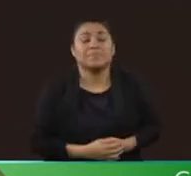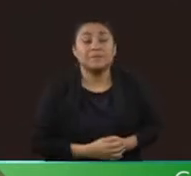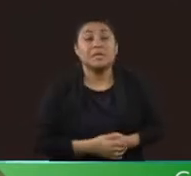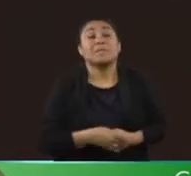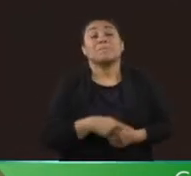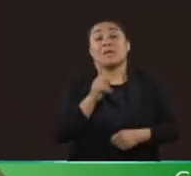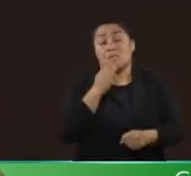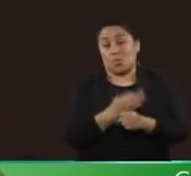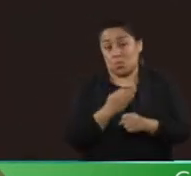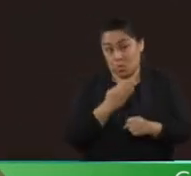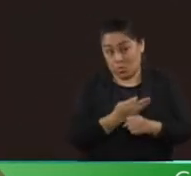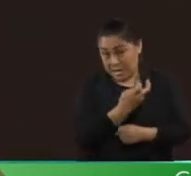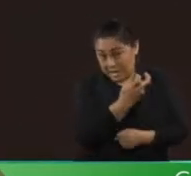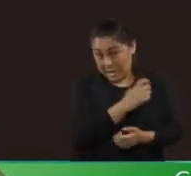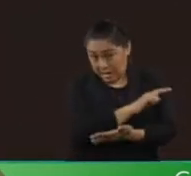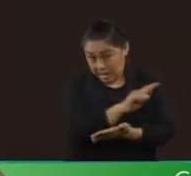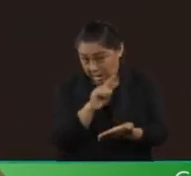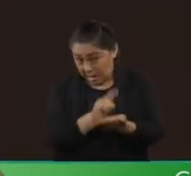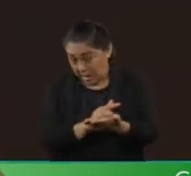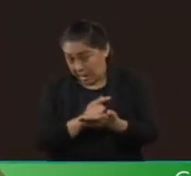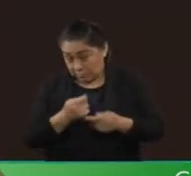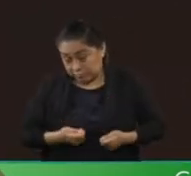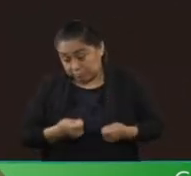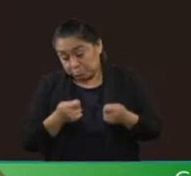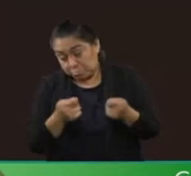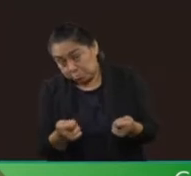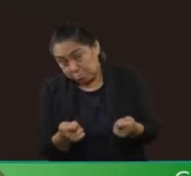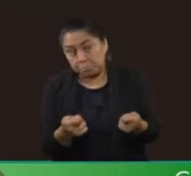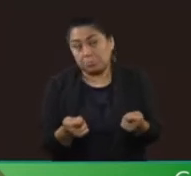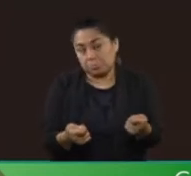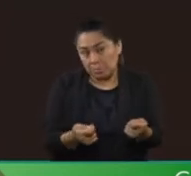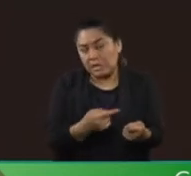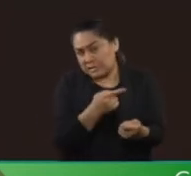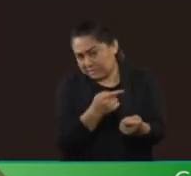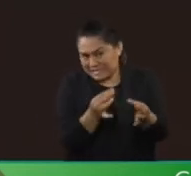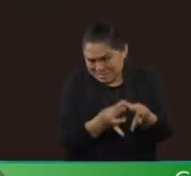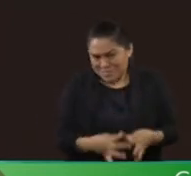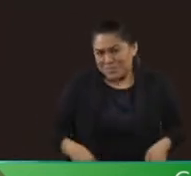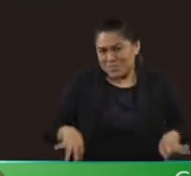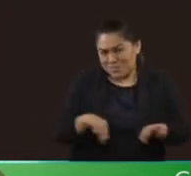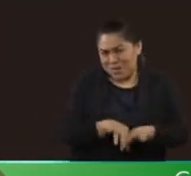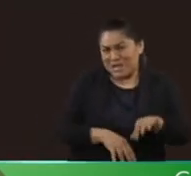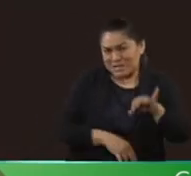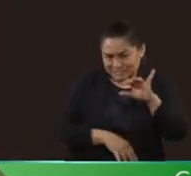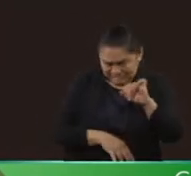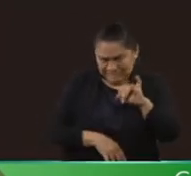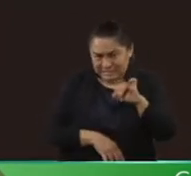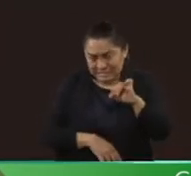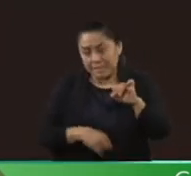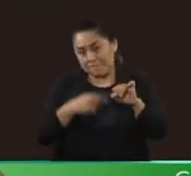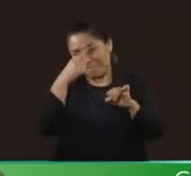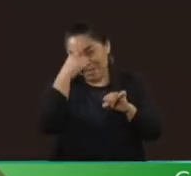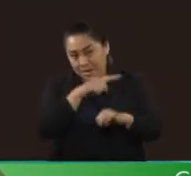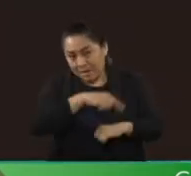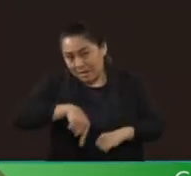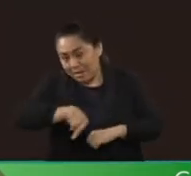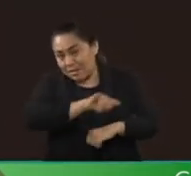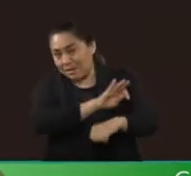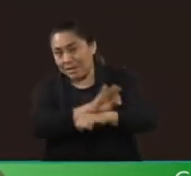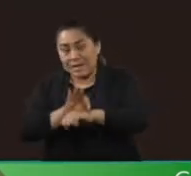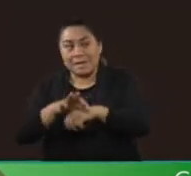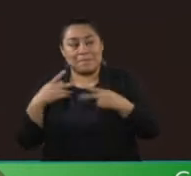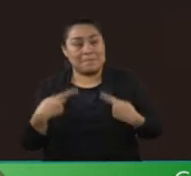estamos frente a una iniciativa que pudo haber sido realmente importante por sus efectos en la sociedad y